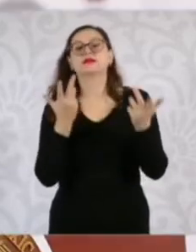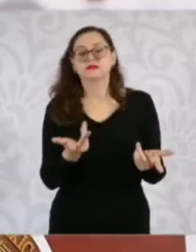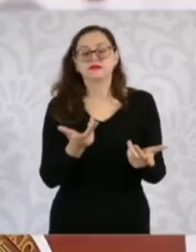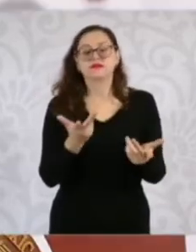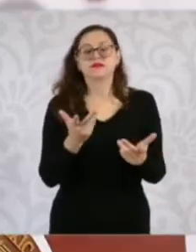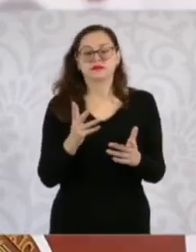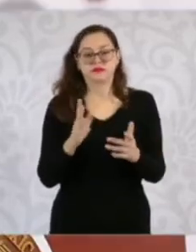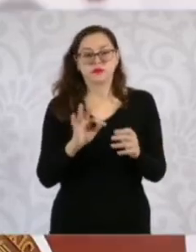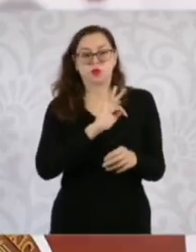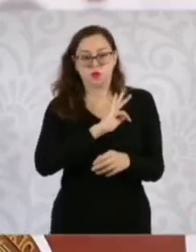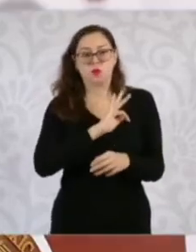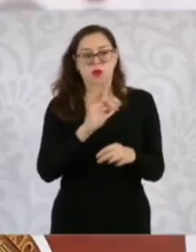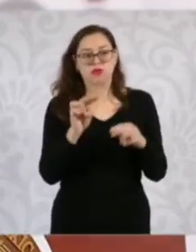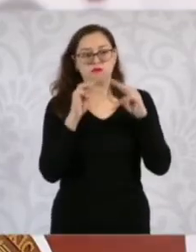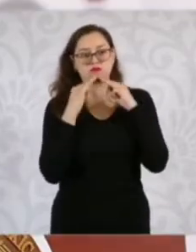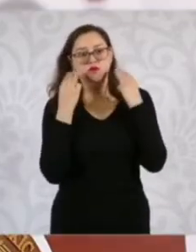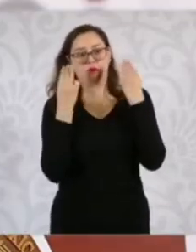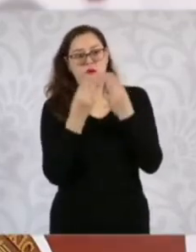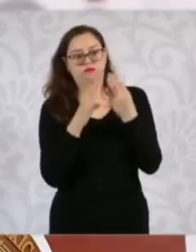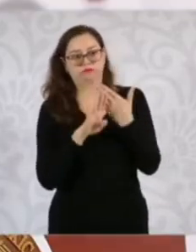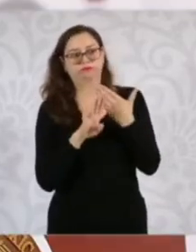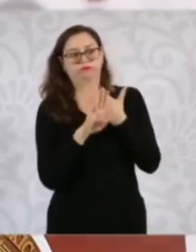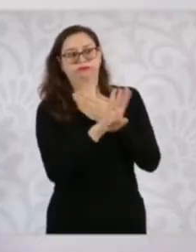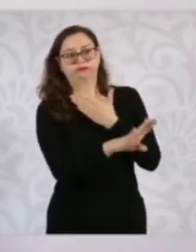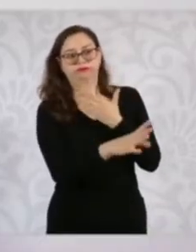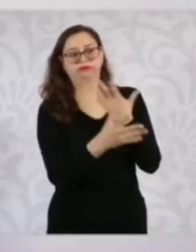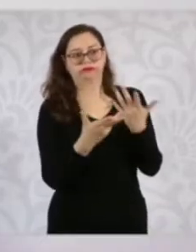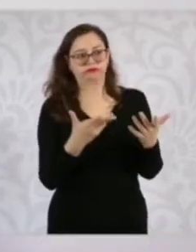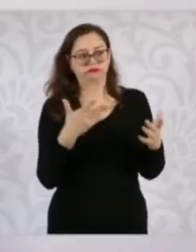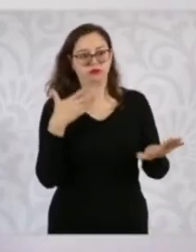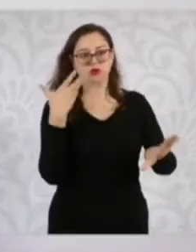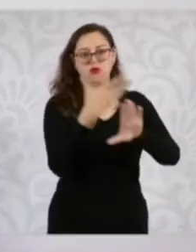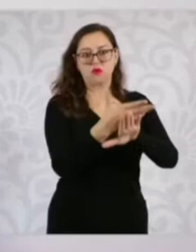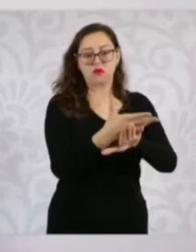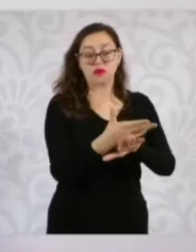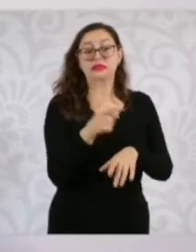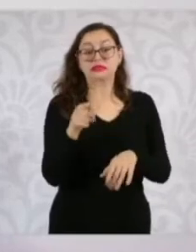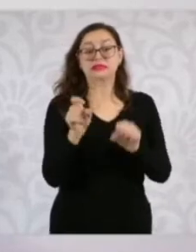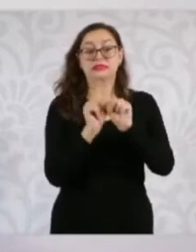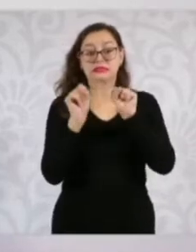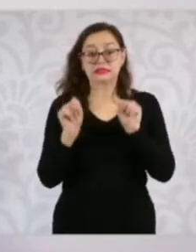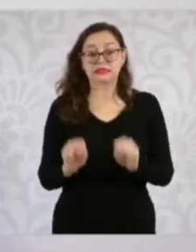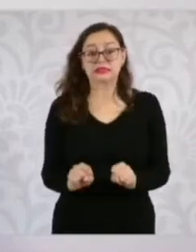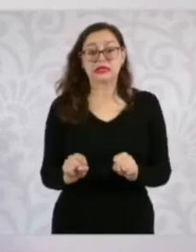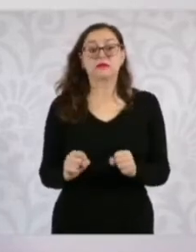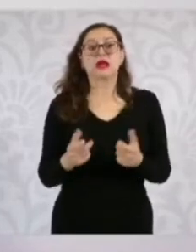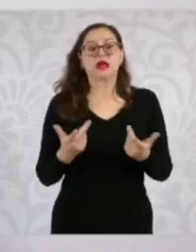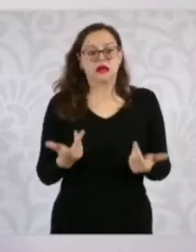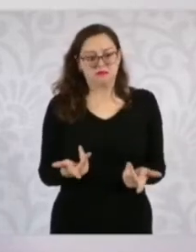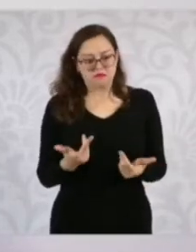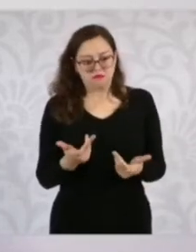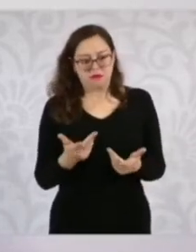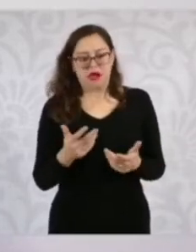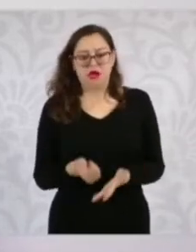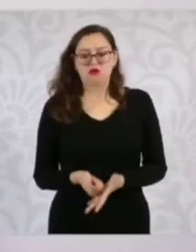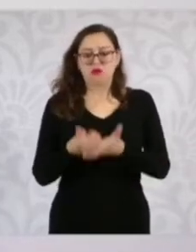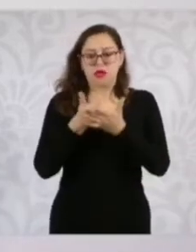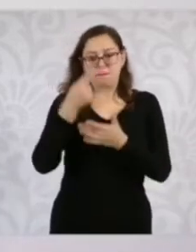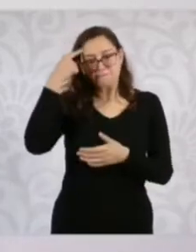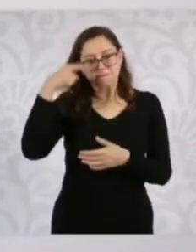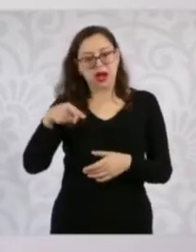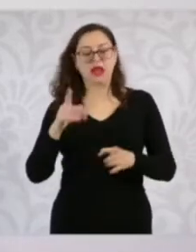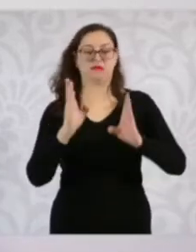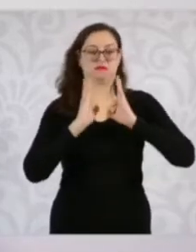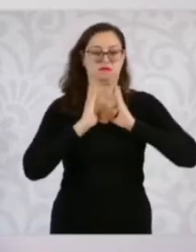combatir mejor la delincuencia y el crimen organizado. Este Sistema Nacional de Inteligencia permite que la inteligencia naval, inteligencia